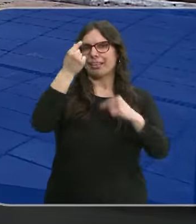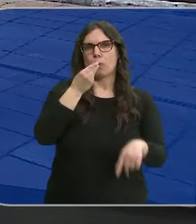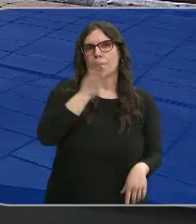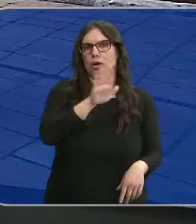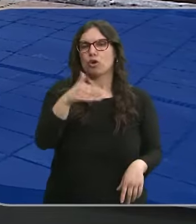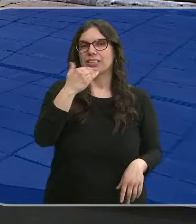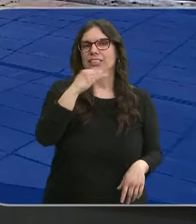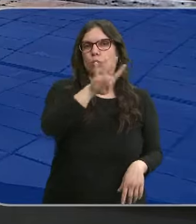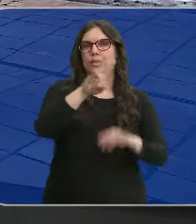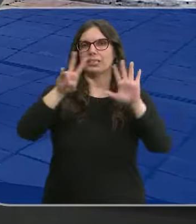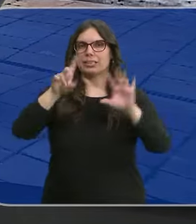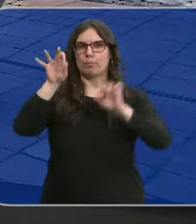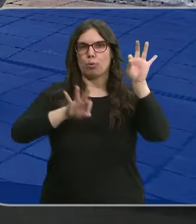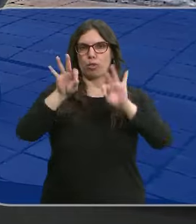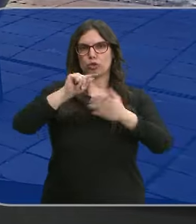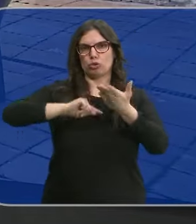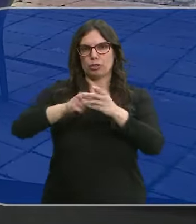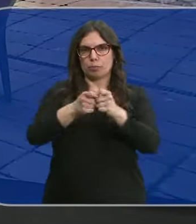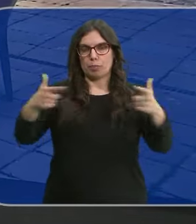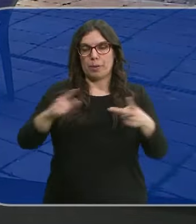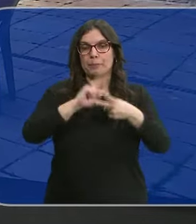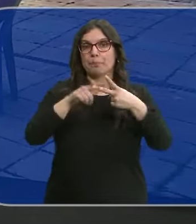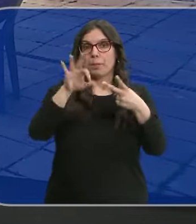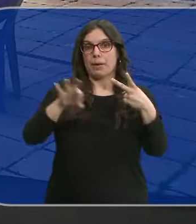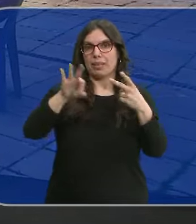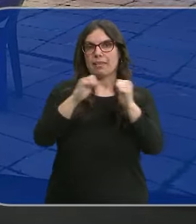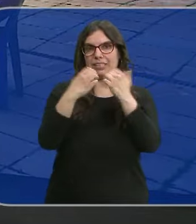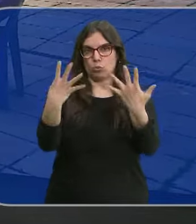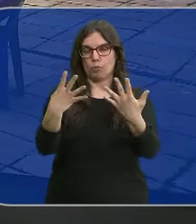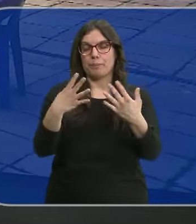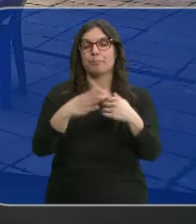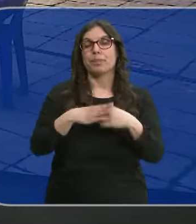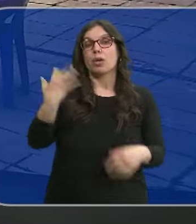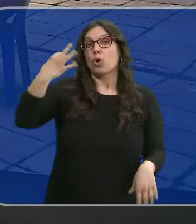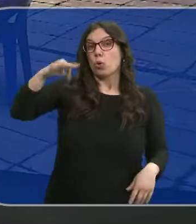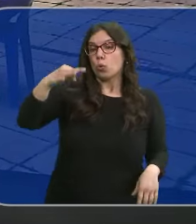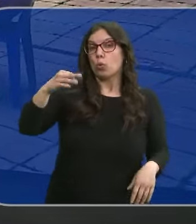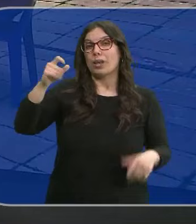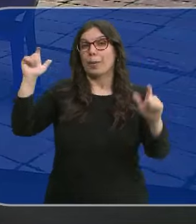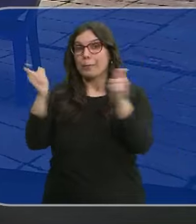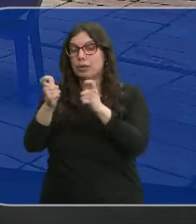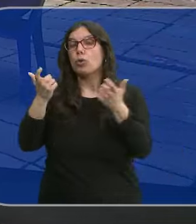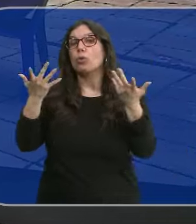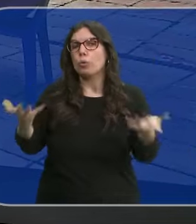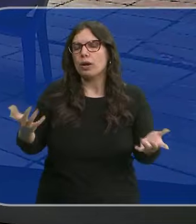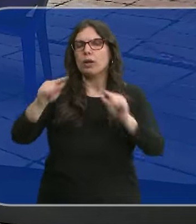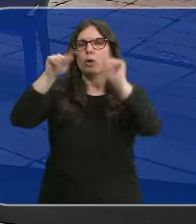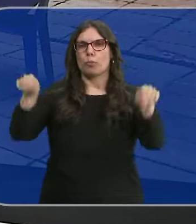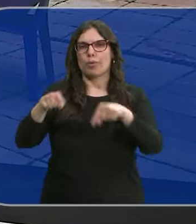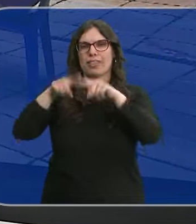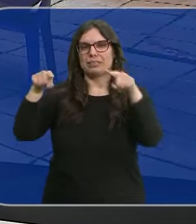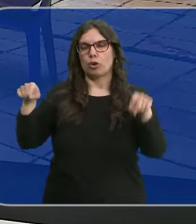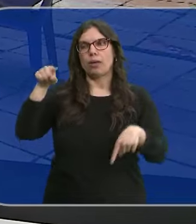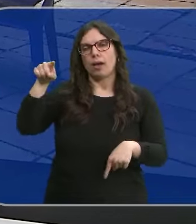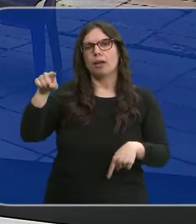datos, casi un 47% de crecimiento. Seguida de Palencia con un 29%. La única de la comunidad que registra un descenso es la provincia de